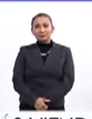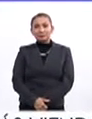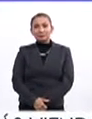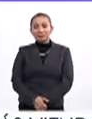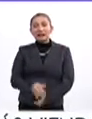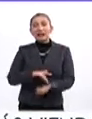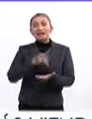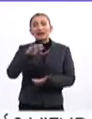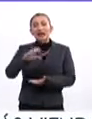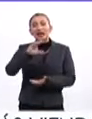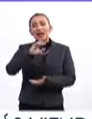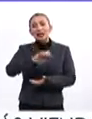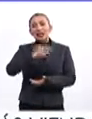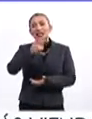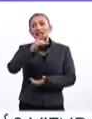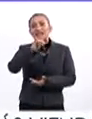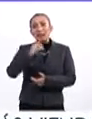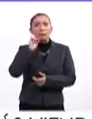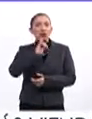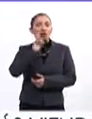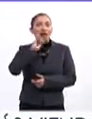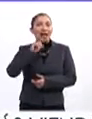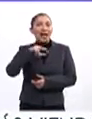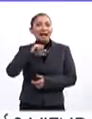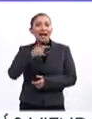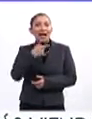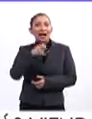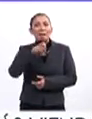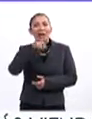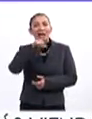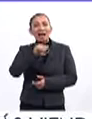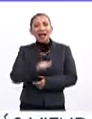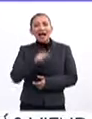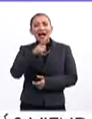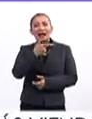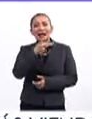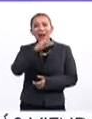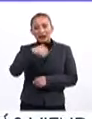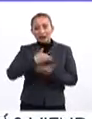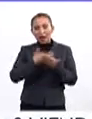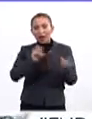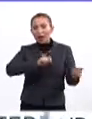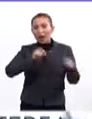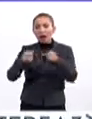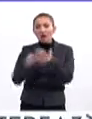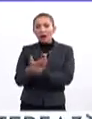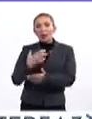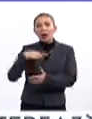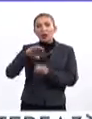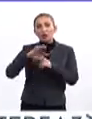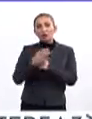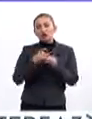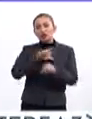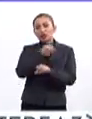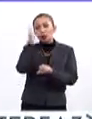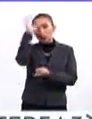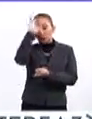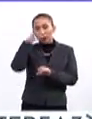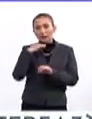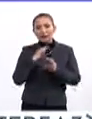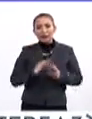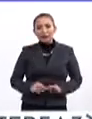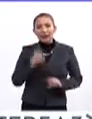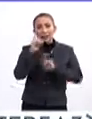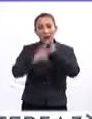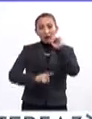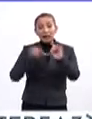Gracias, Krishna, y bueno, la medallista olímpica Ana Gabriela Guevara, sabemos, vimbió ya protesta como la nueva titular de la Comisión Nacional de Cultura Física y